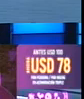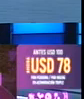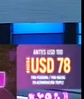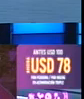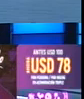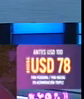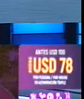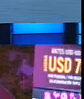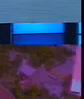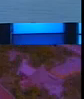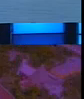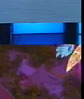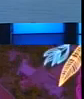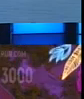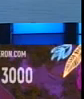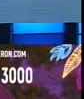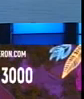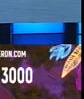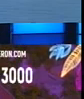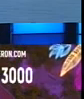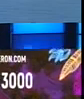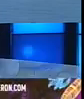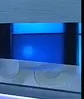Salinitas reserva hoy